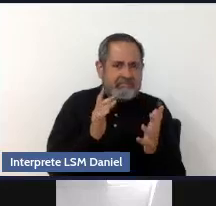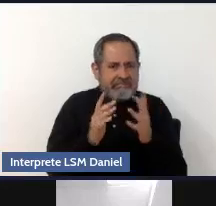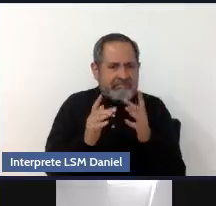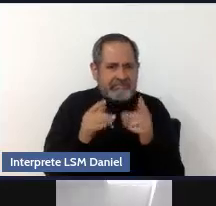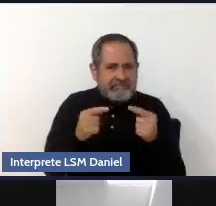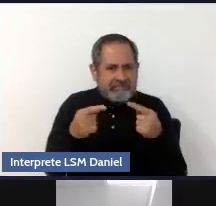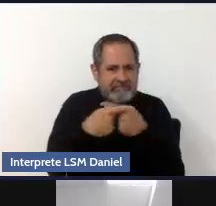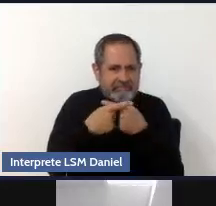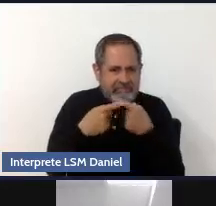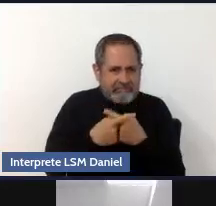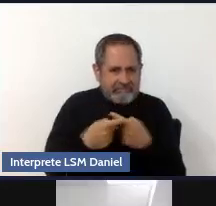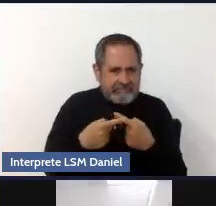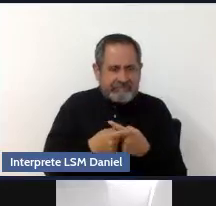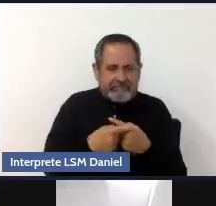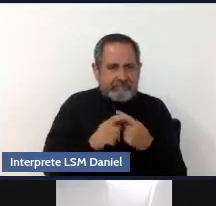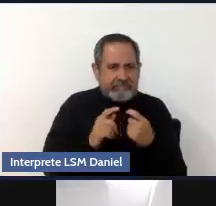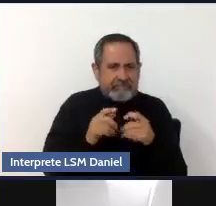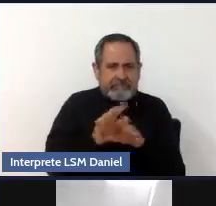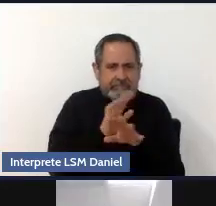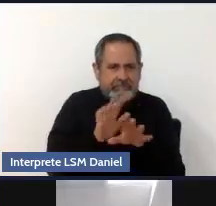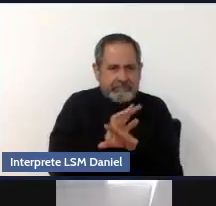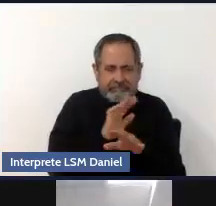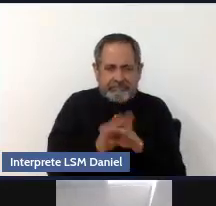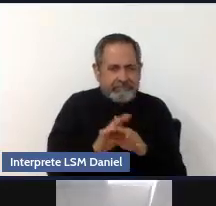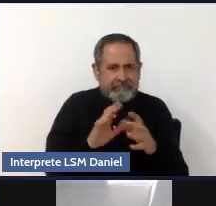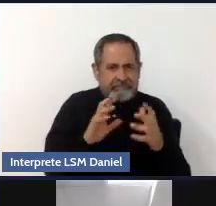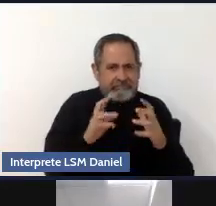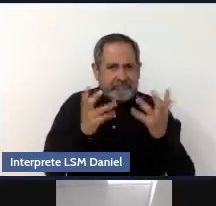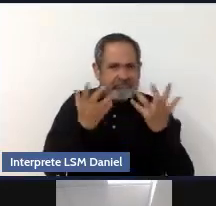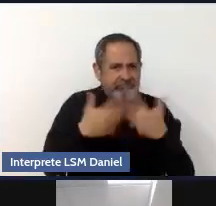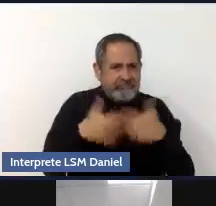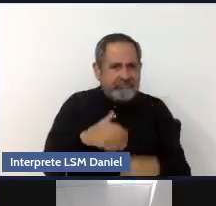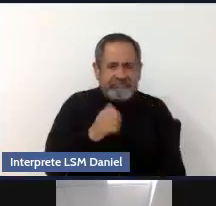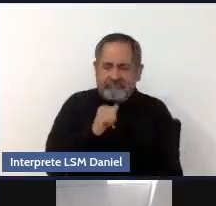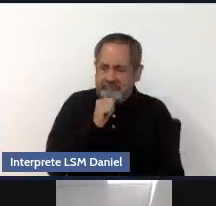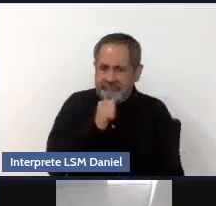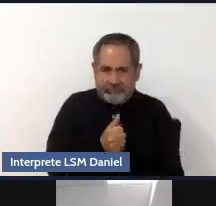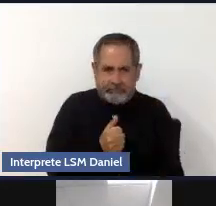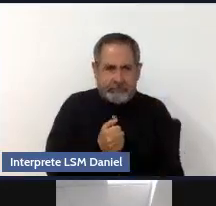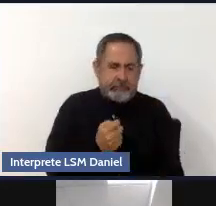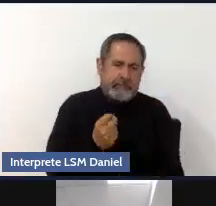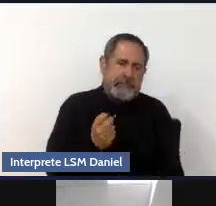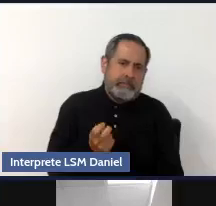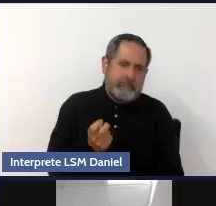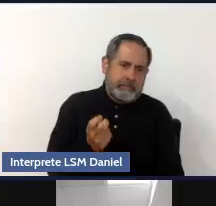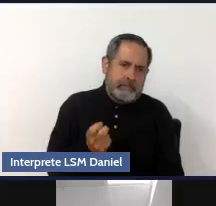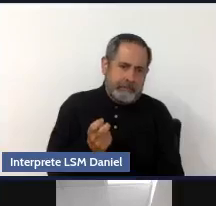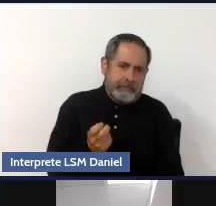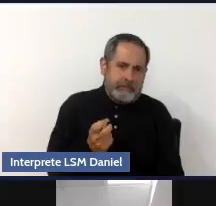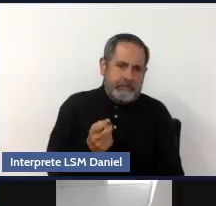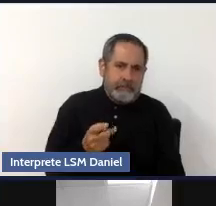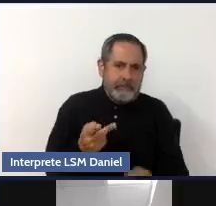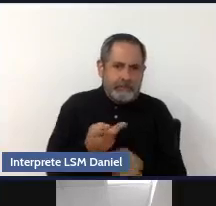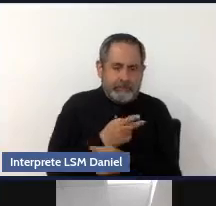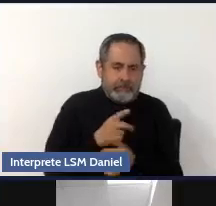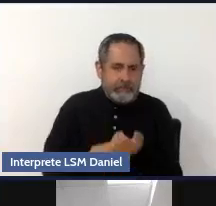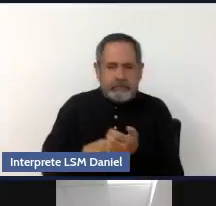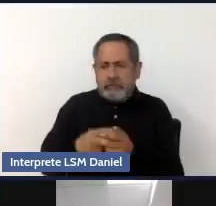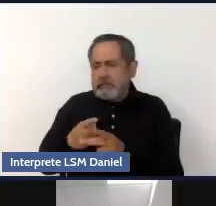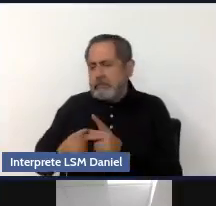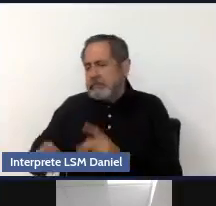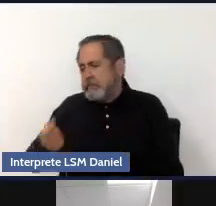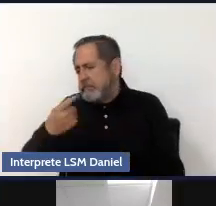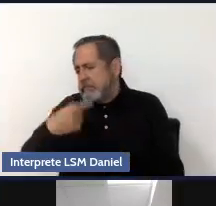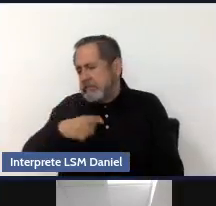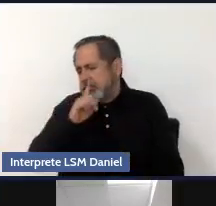van habiendo cambios. Entonces, la transformación que probablemente al inicio en un